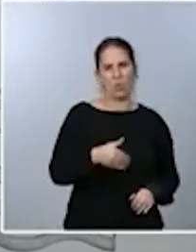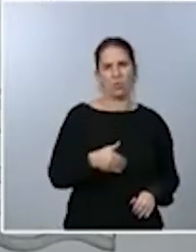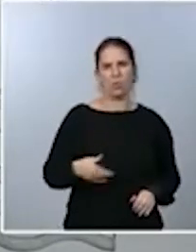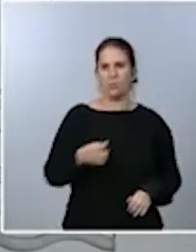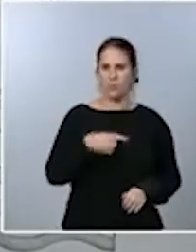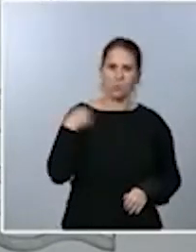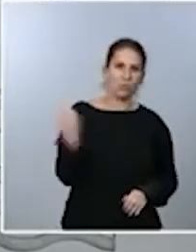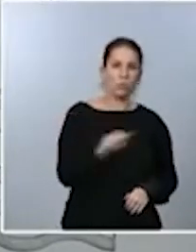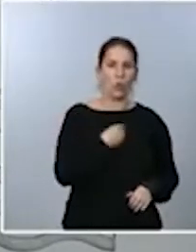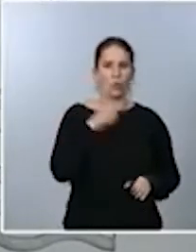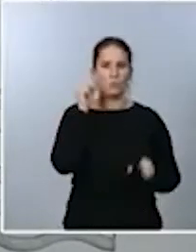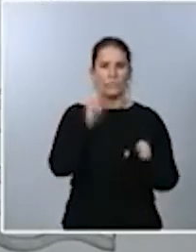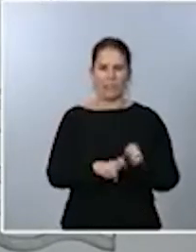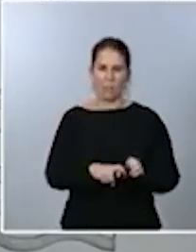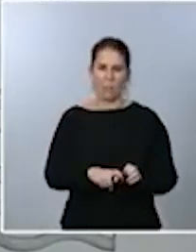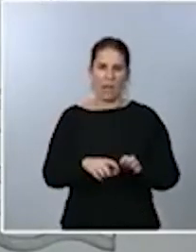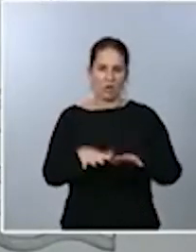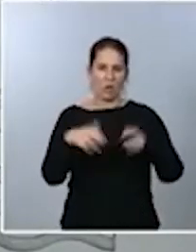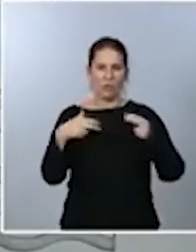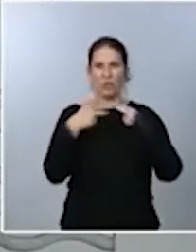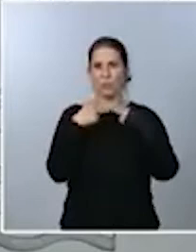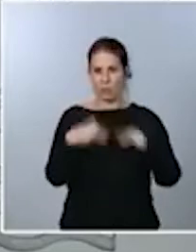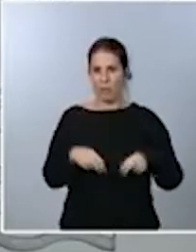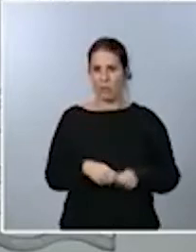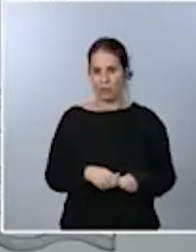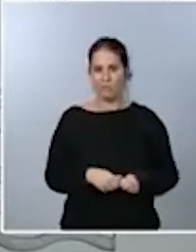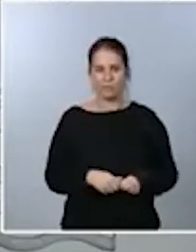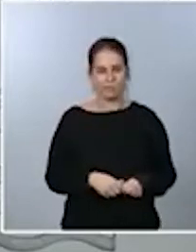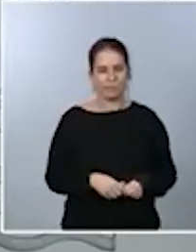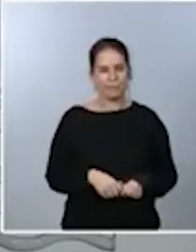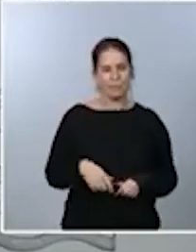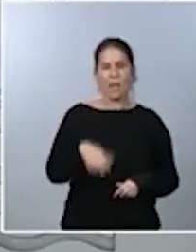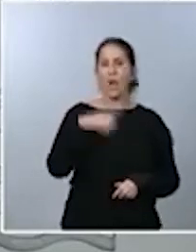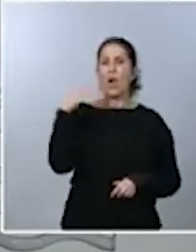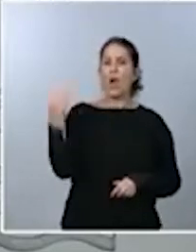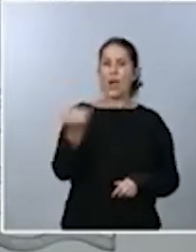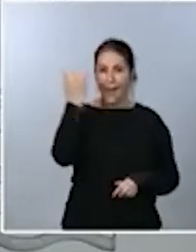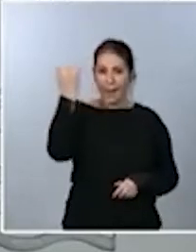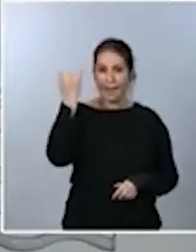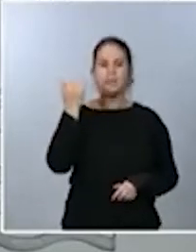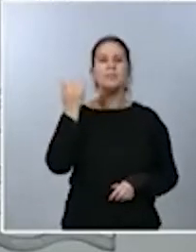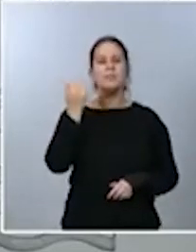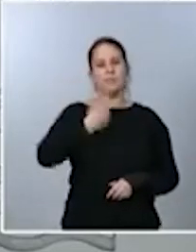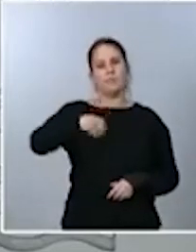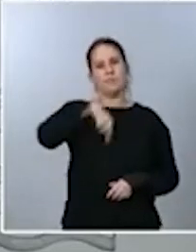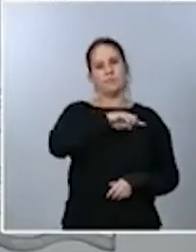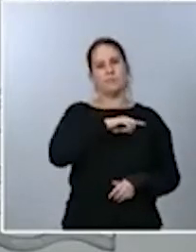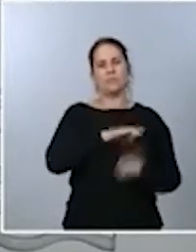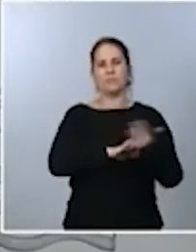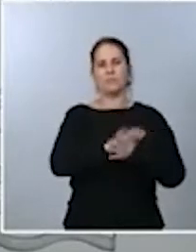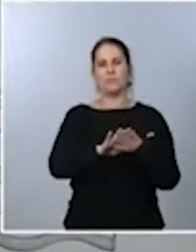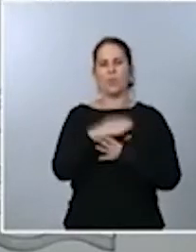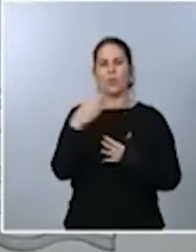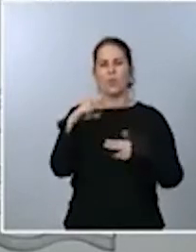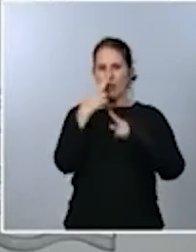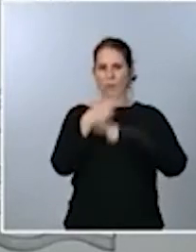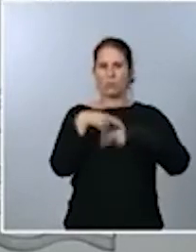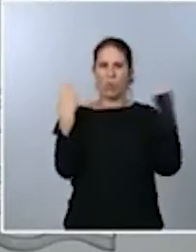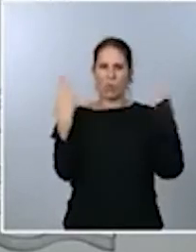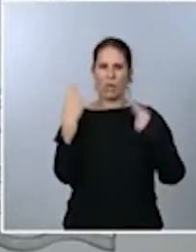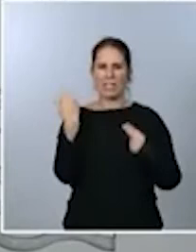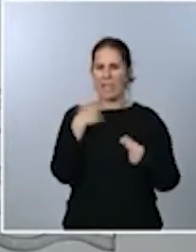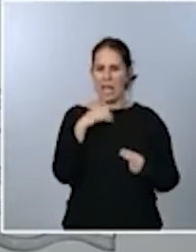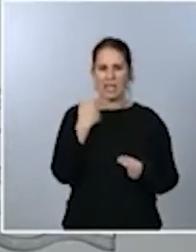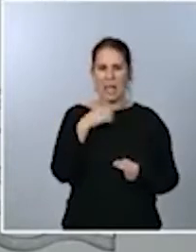participamos del Congreso de los Diputados y ojalá, ojalá podamos estar hablando de unas nuevas cuentas públicas a comienzos del próximo